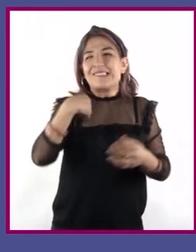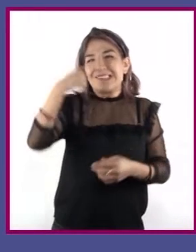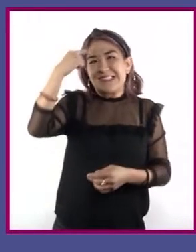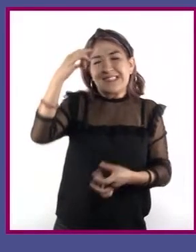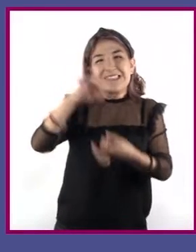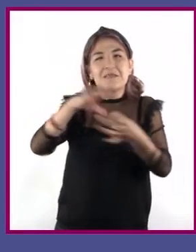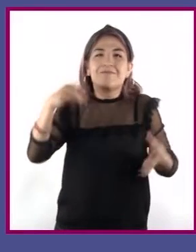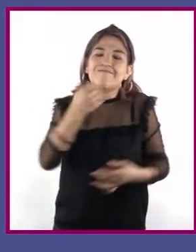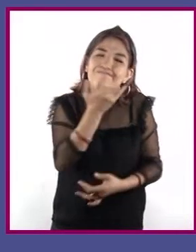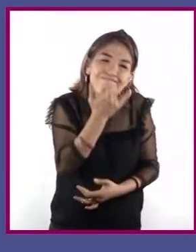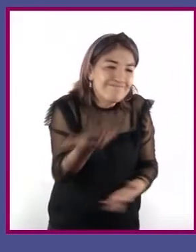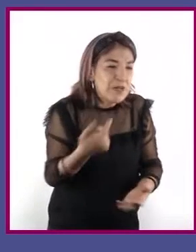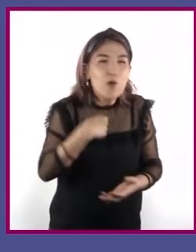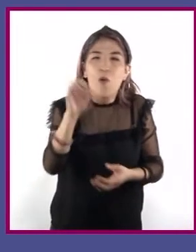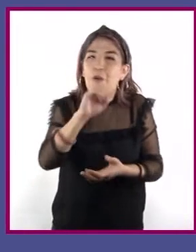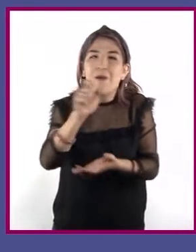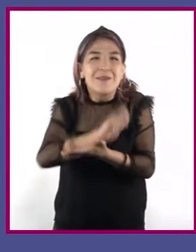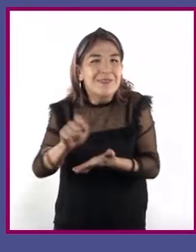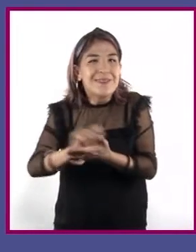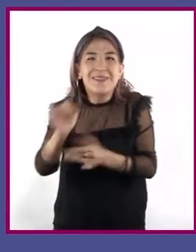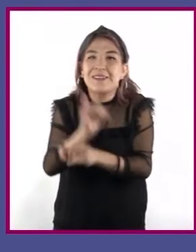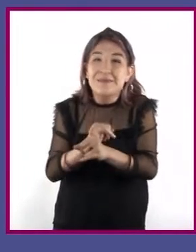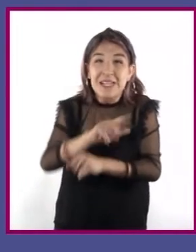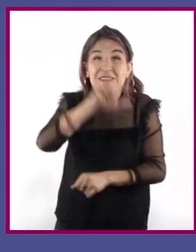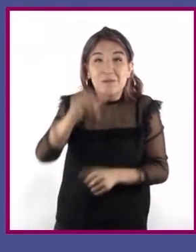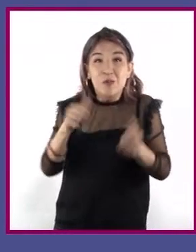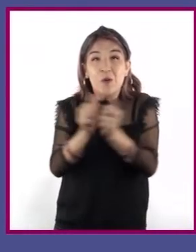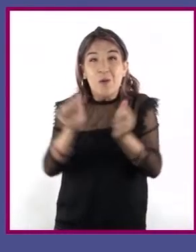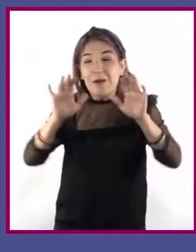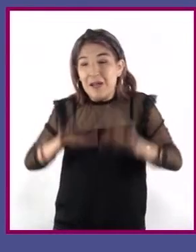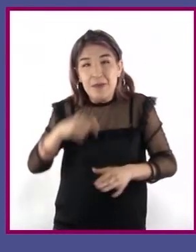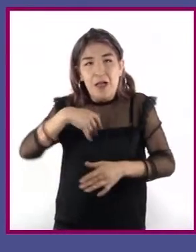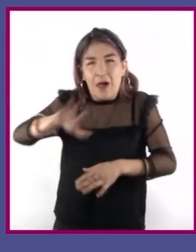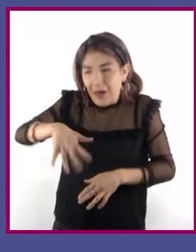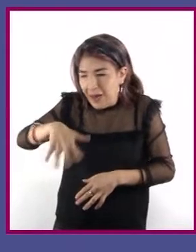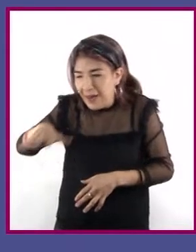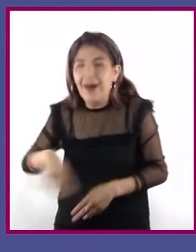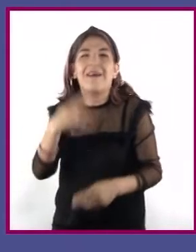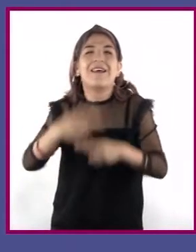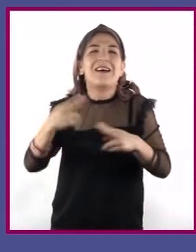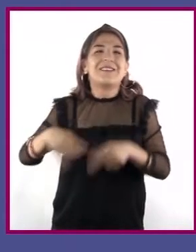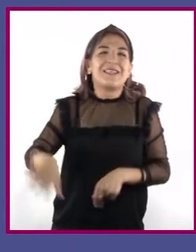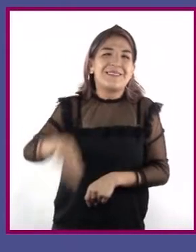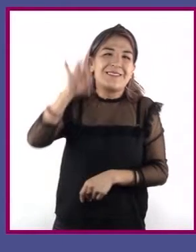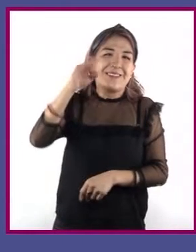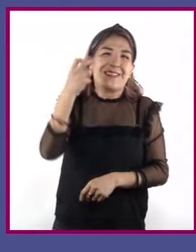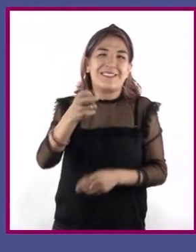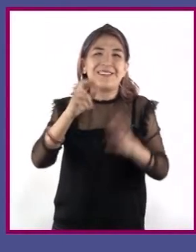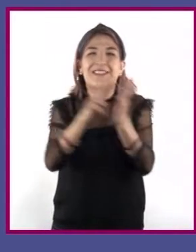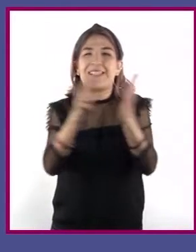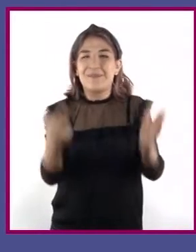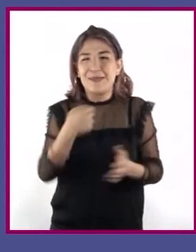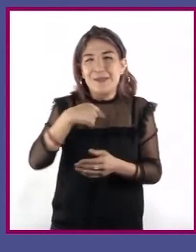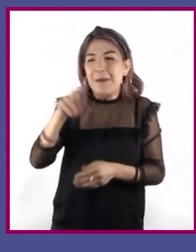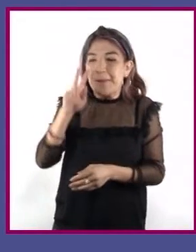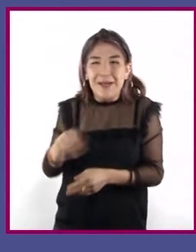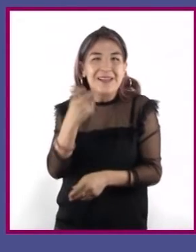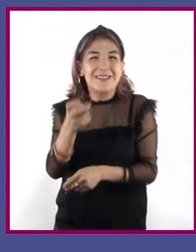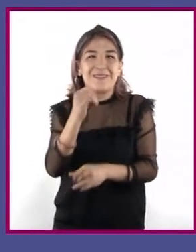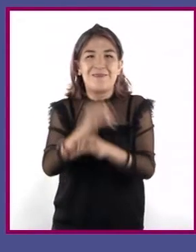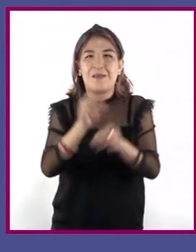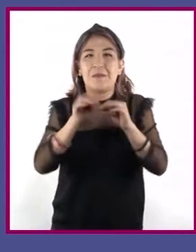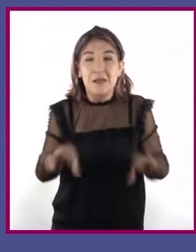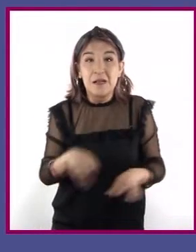disculpé y después, con calma, tuve que buscar y buscar hasta que encontré la revista que había consultado. Desde entonces,